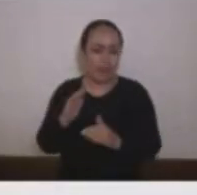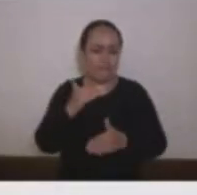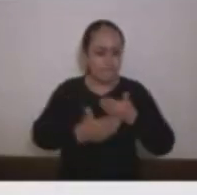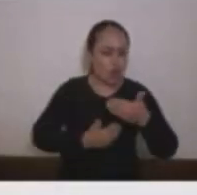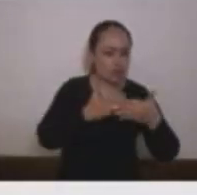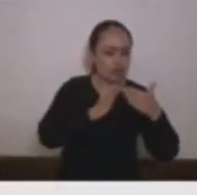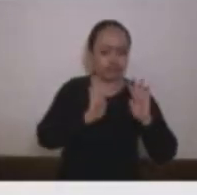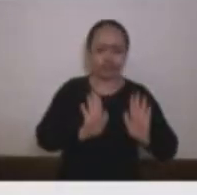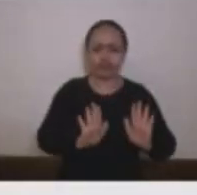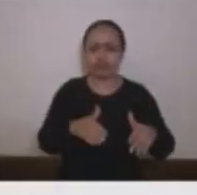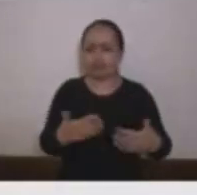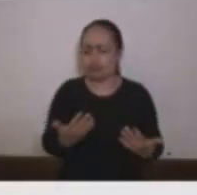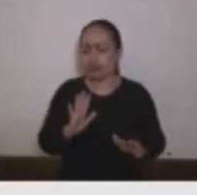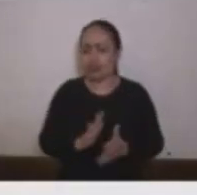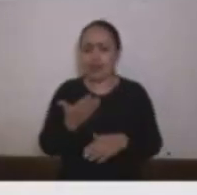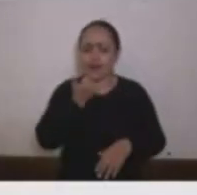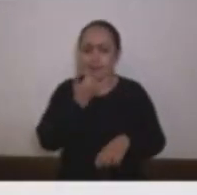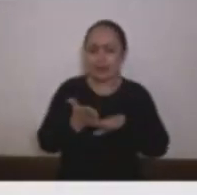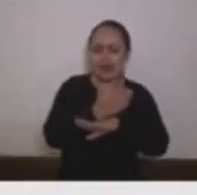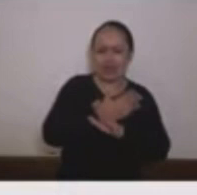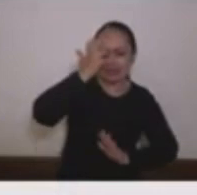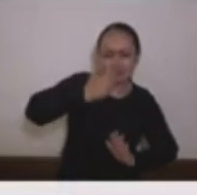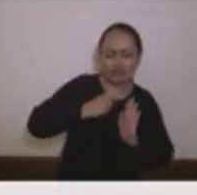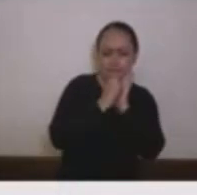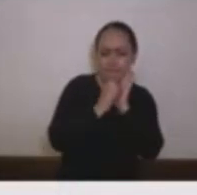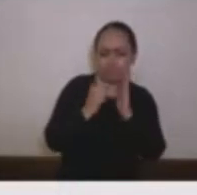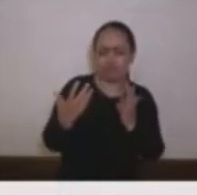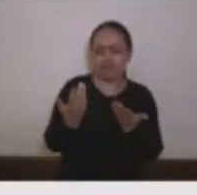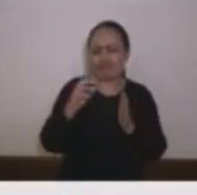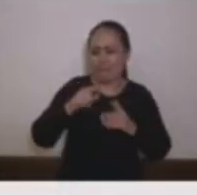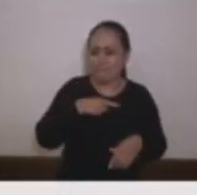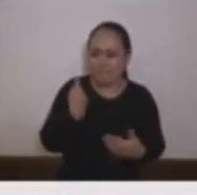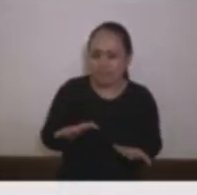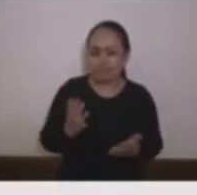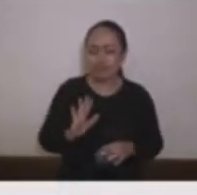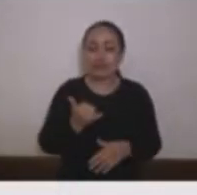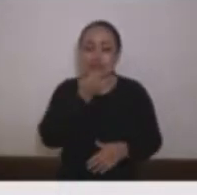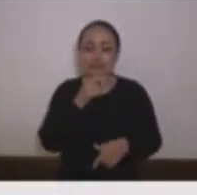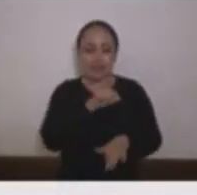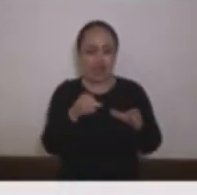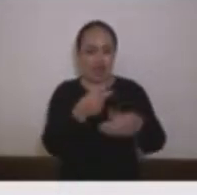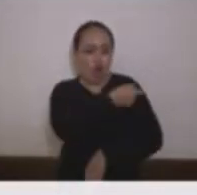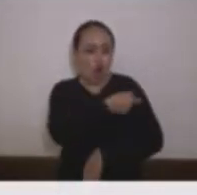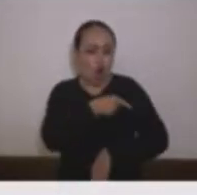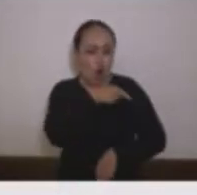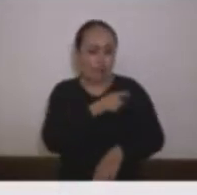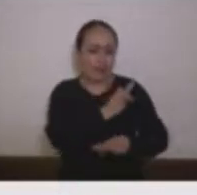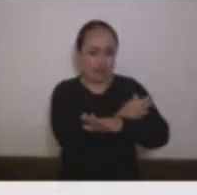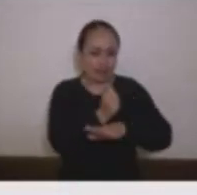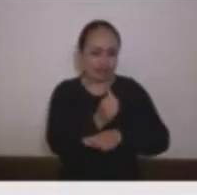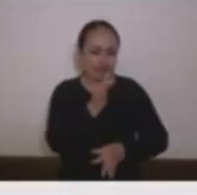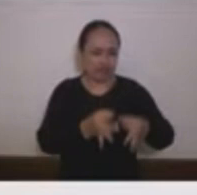encontrarse satisfechos con la calificación en la experiencia profesional dada por el Comité Evaluador del Tecnológico de Antioquia un jurado de